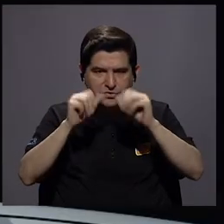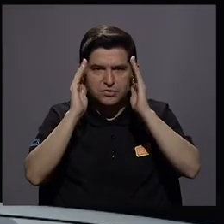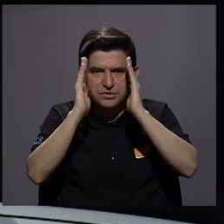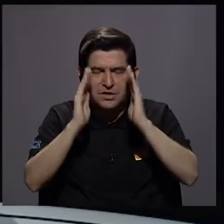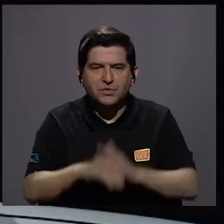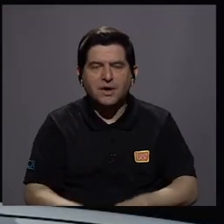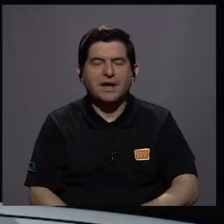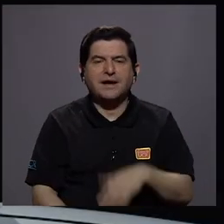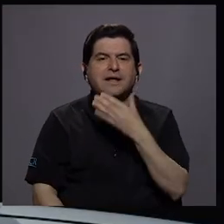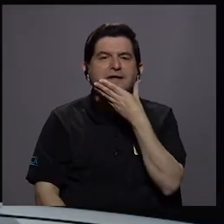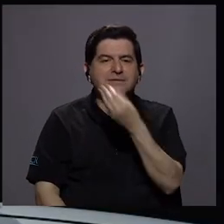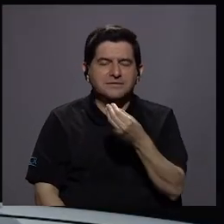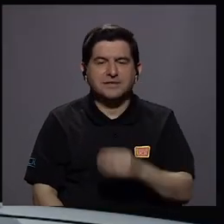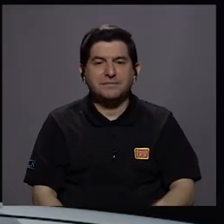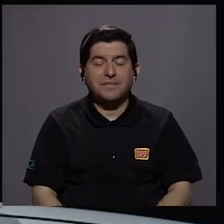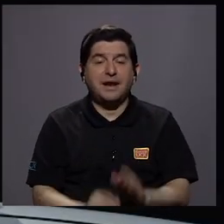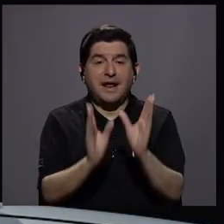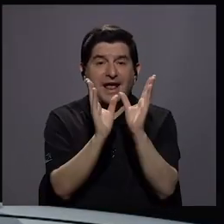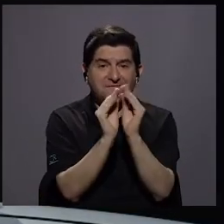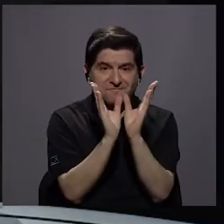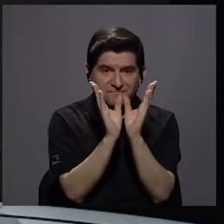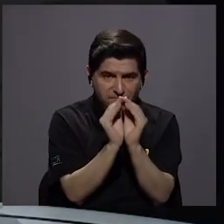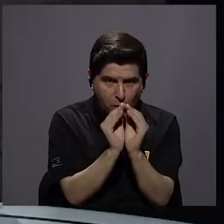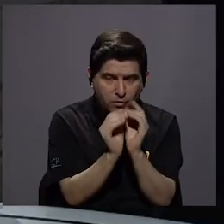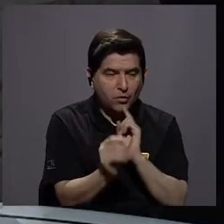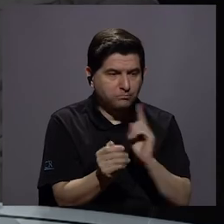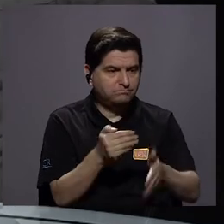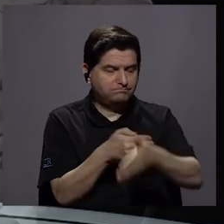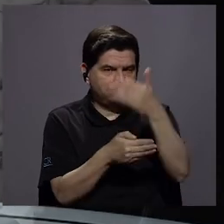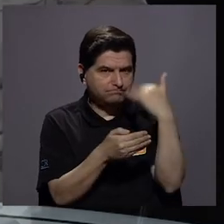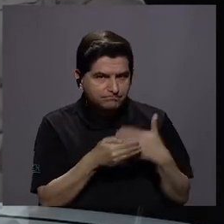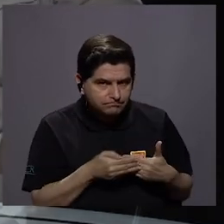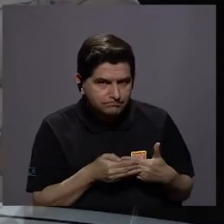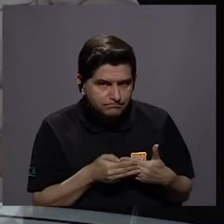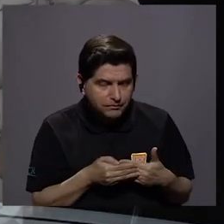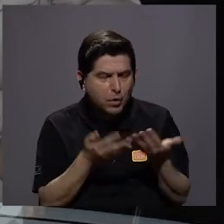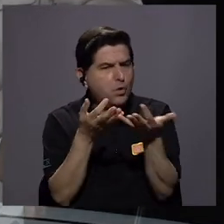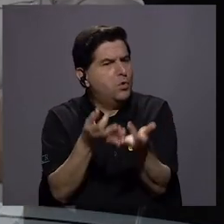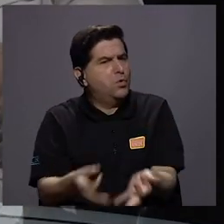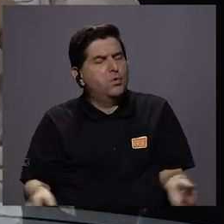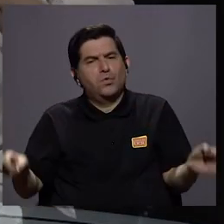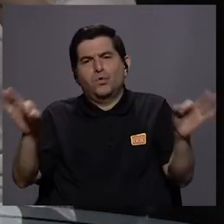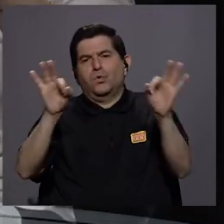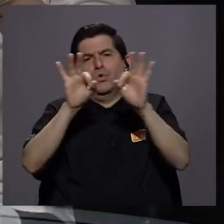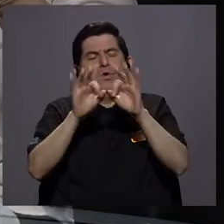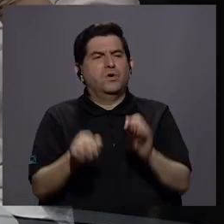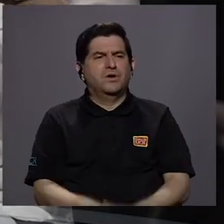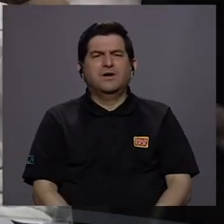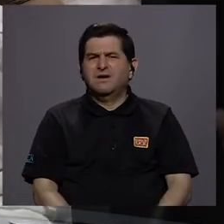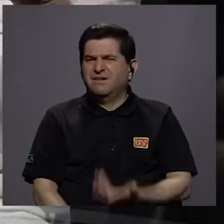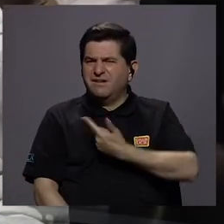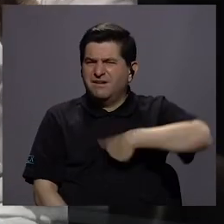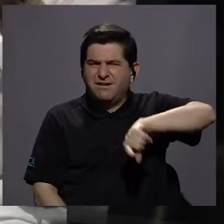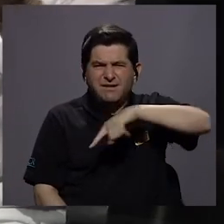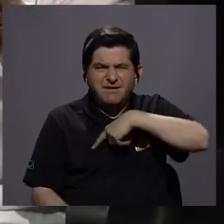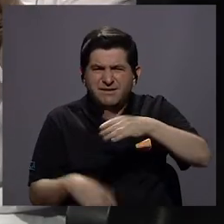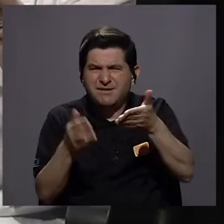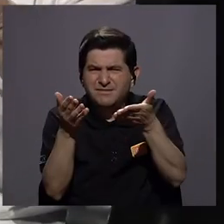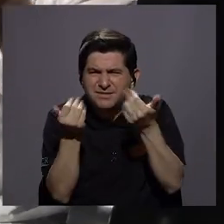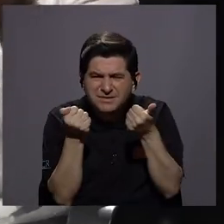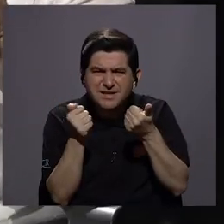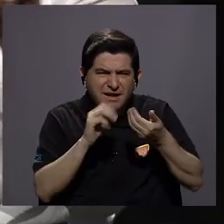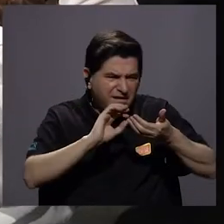sí claro mire el foro como decía hace un momento es importante porque no es que queremos dar los